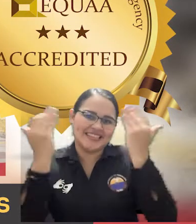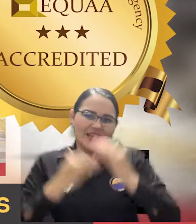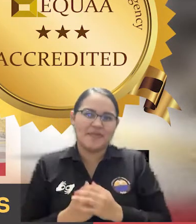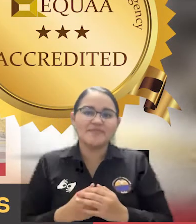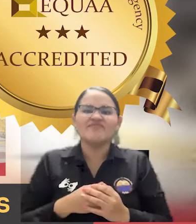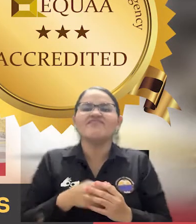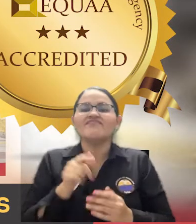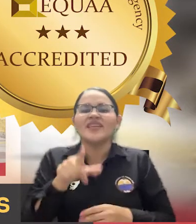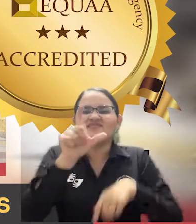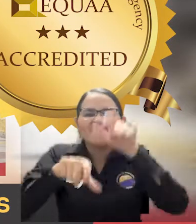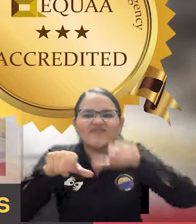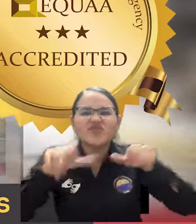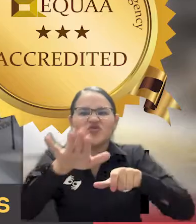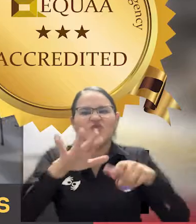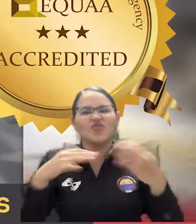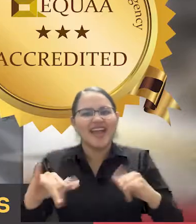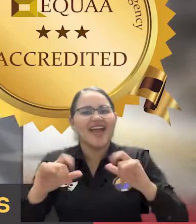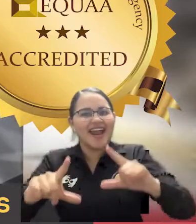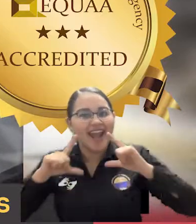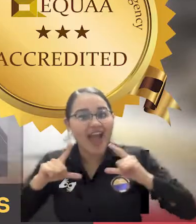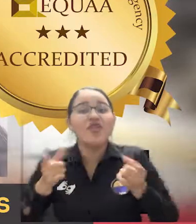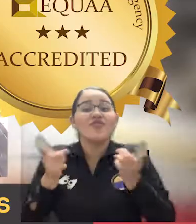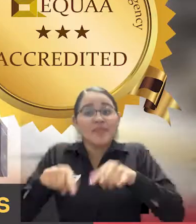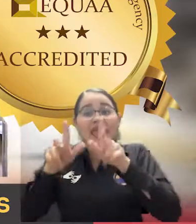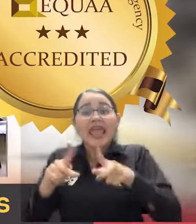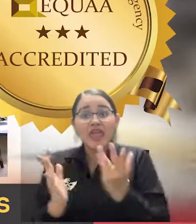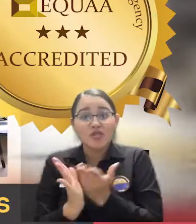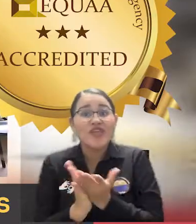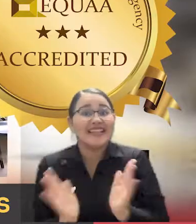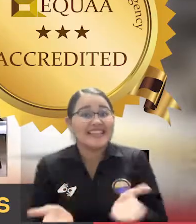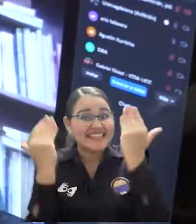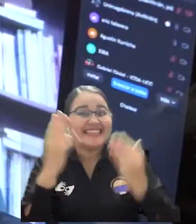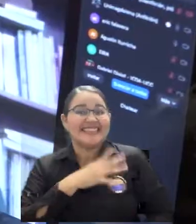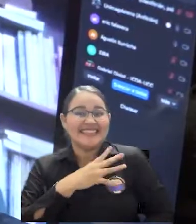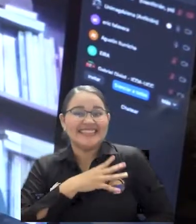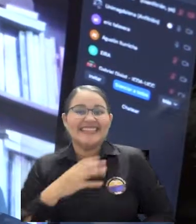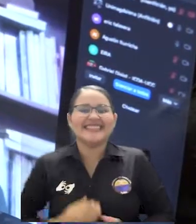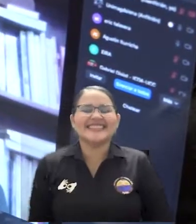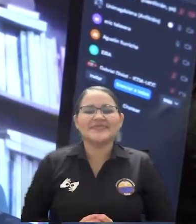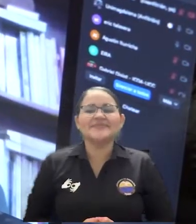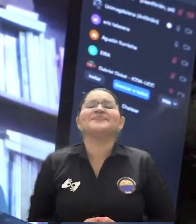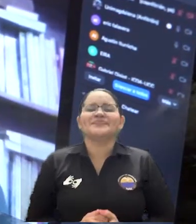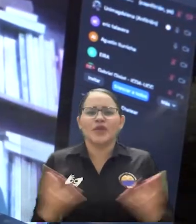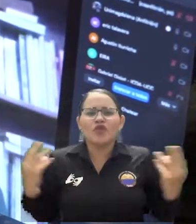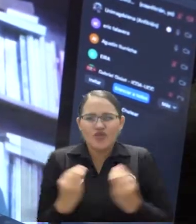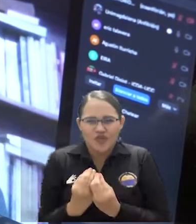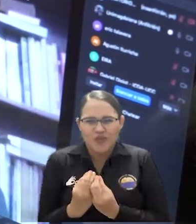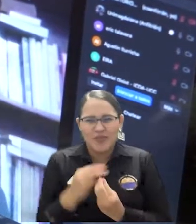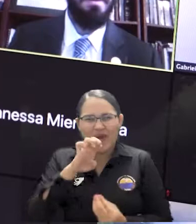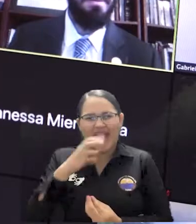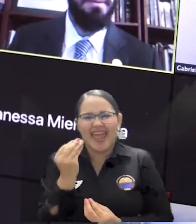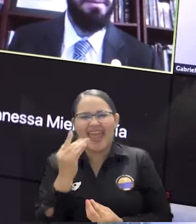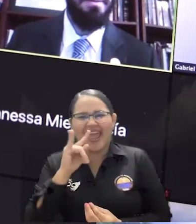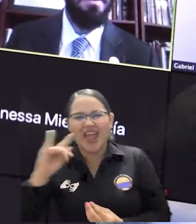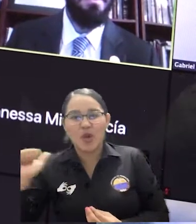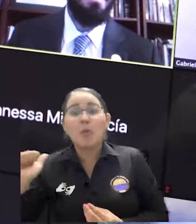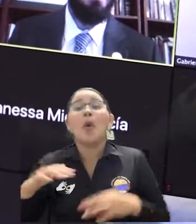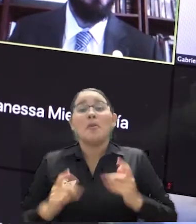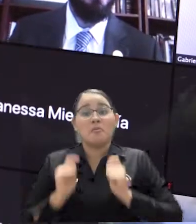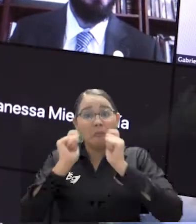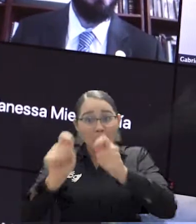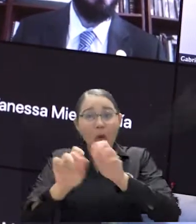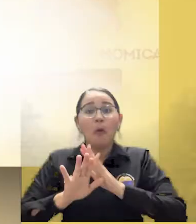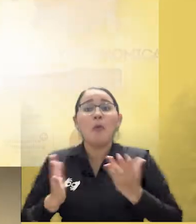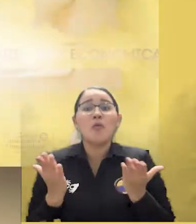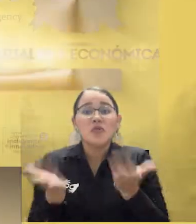en la calidad de vida de nuestros graduados, en la calidad de vida de nuestros estudiantes. La dirección ejecutiva de EQUA otorgó